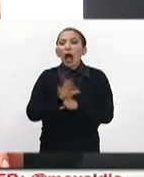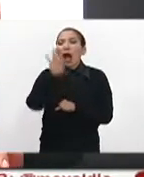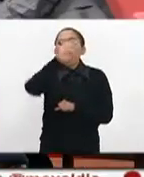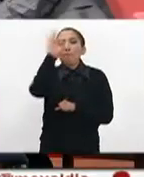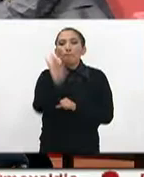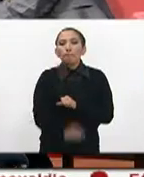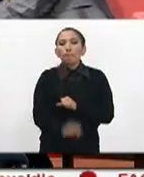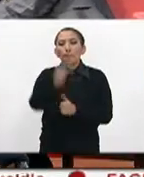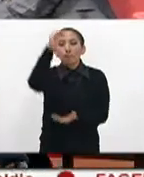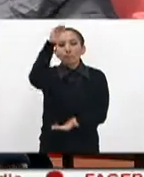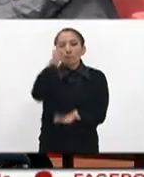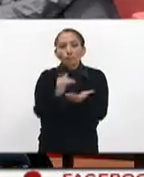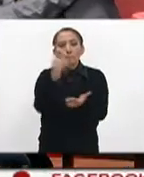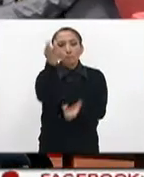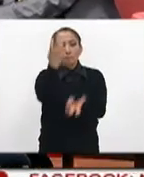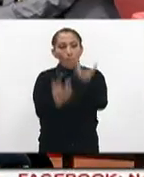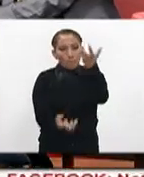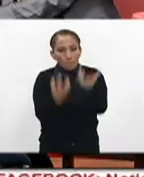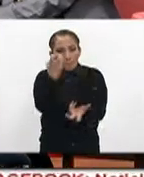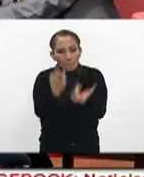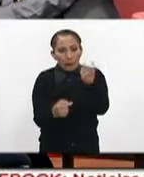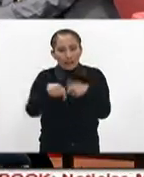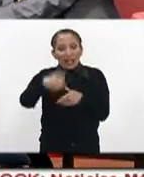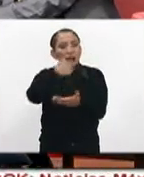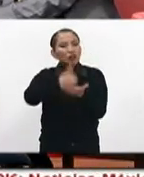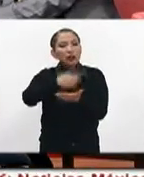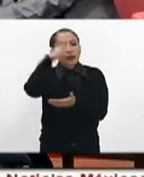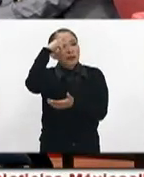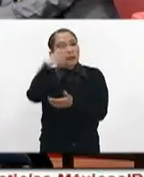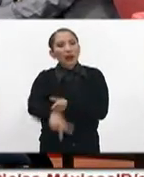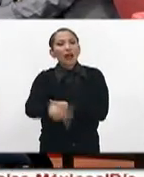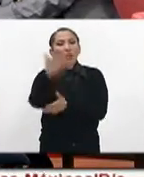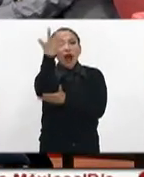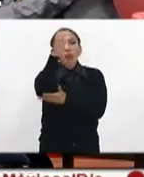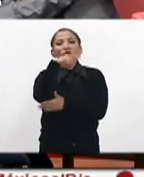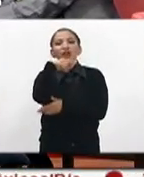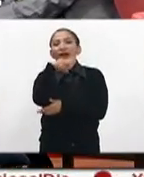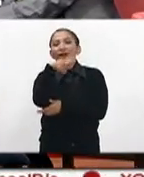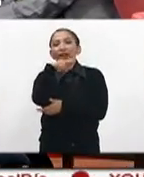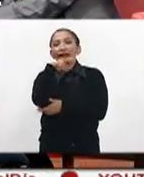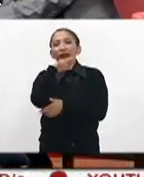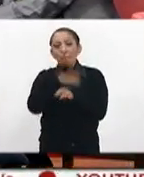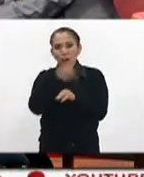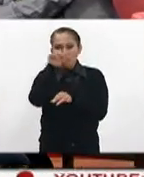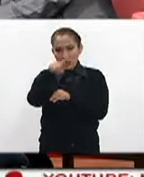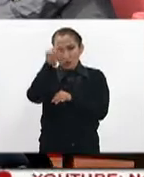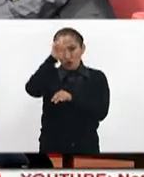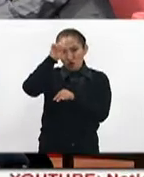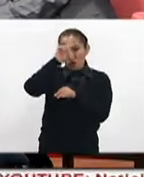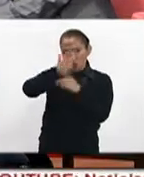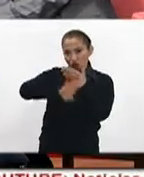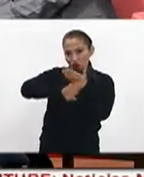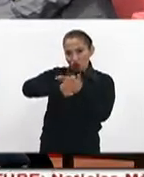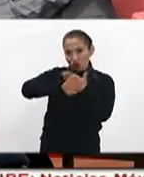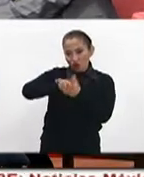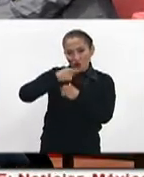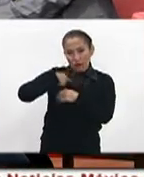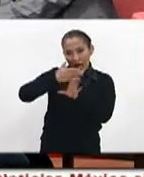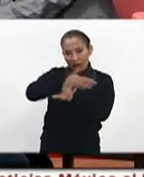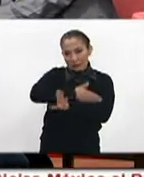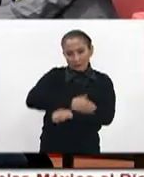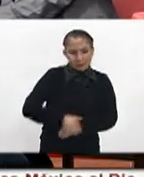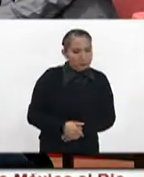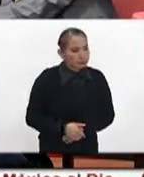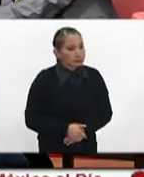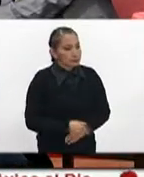bajado de los incendios aquí en la Ciudad de México, de árbol de Navidad, debido a las medidas preventivas que se han puesto en